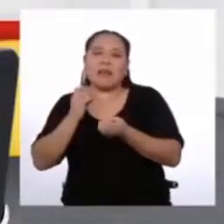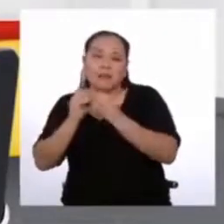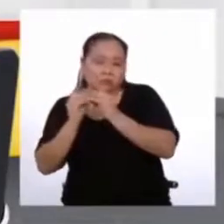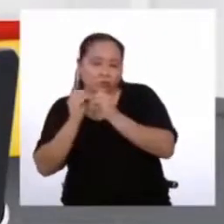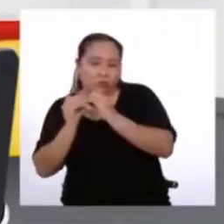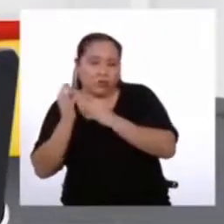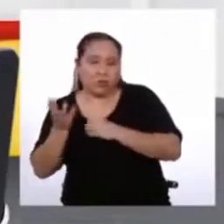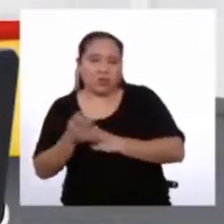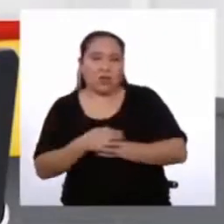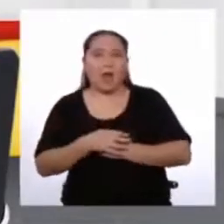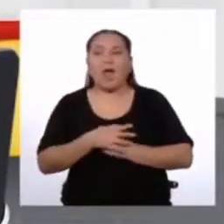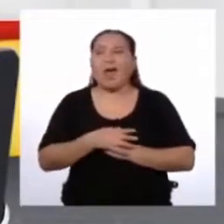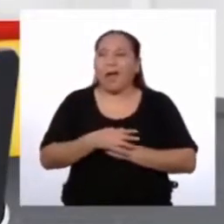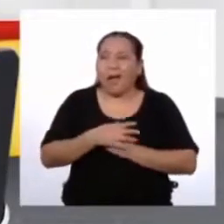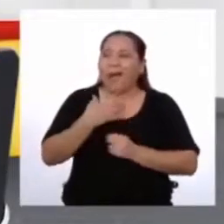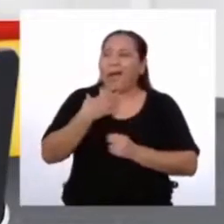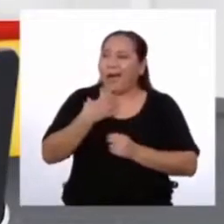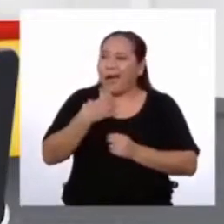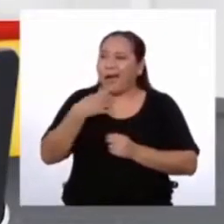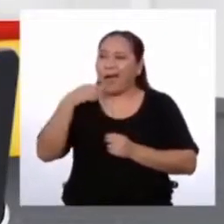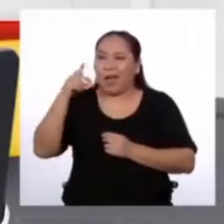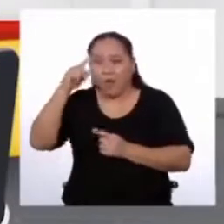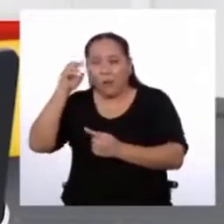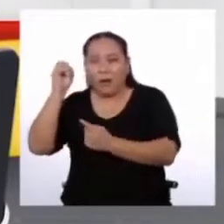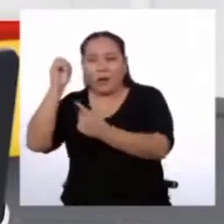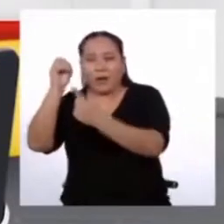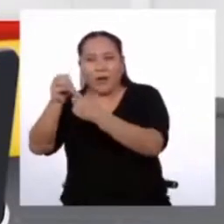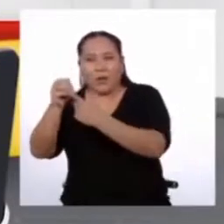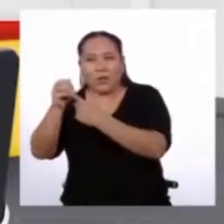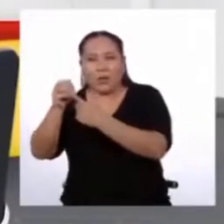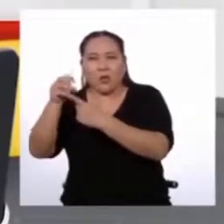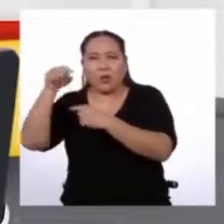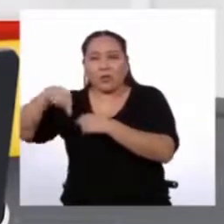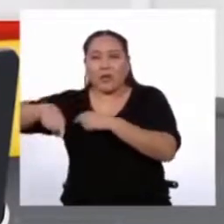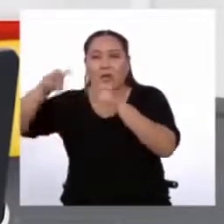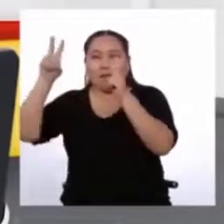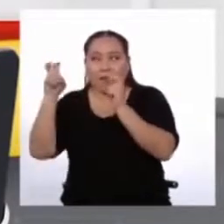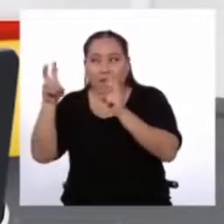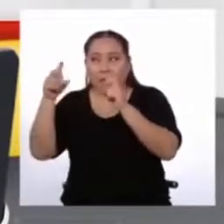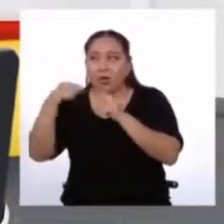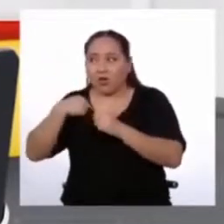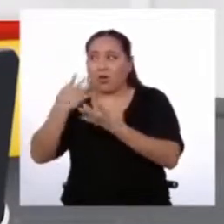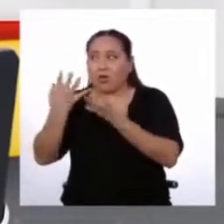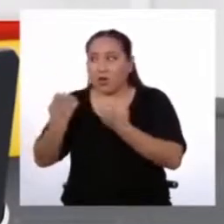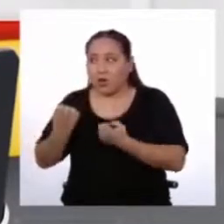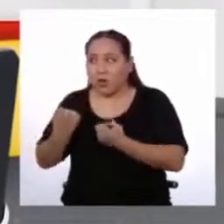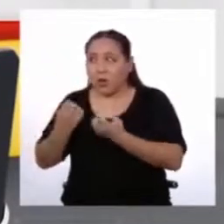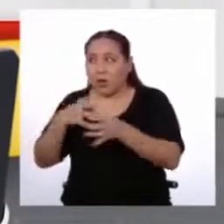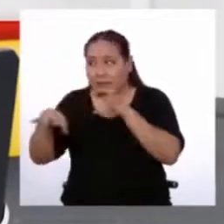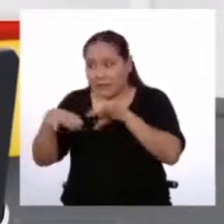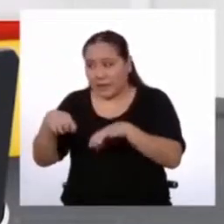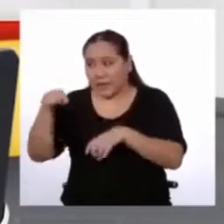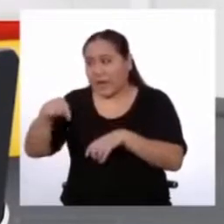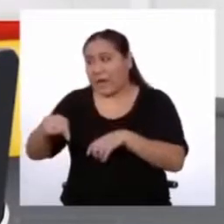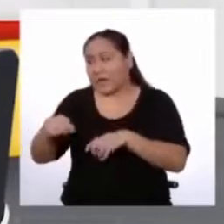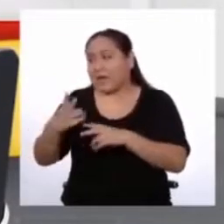Ah, entonces el objeto es el tema que se quiere regular Que en este caso es el cuidado del